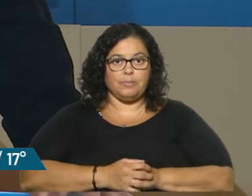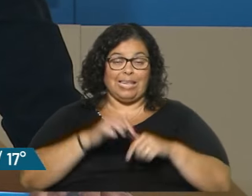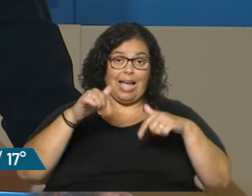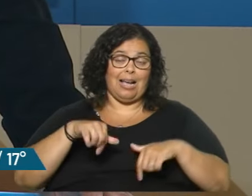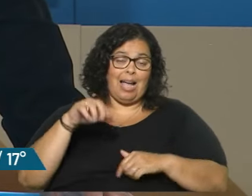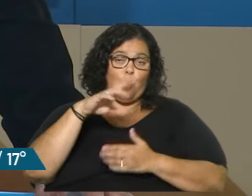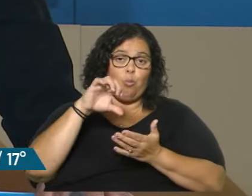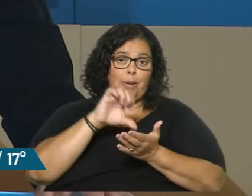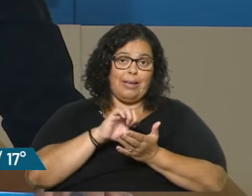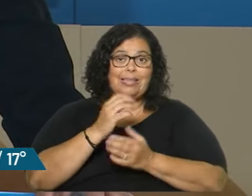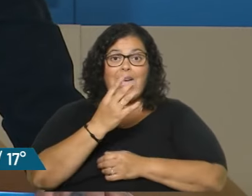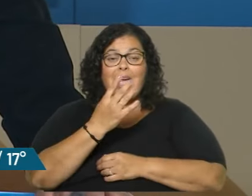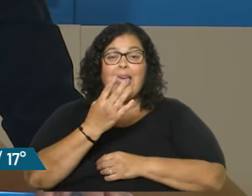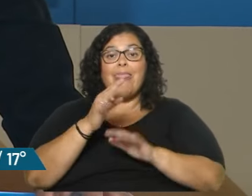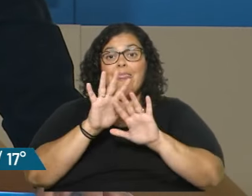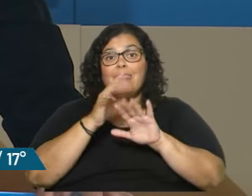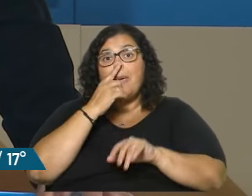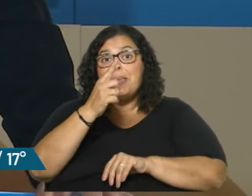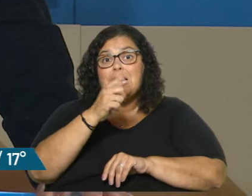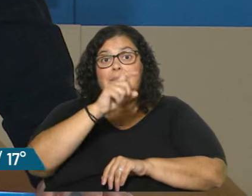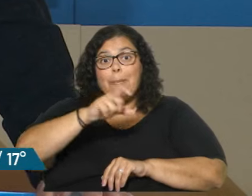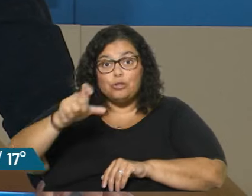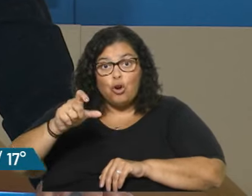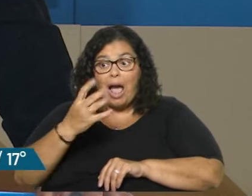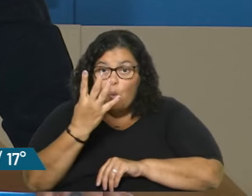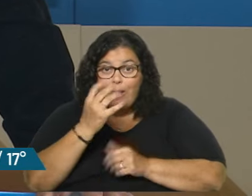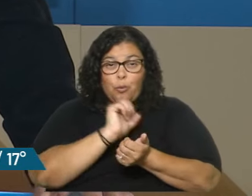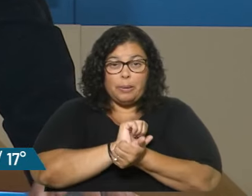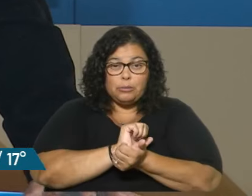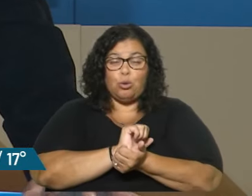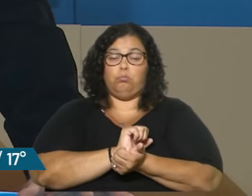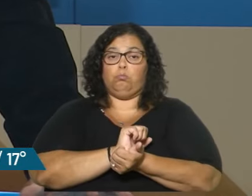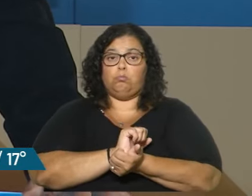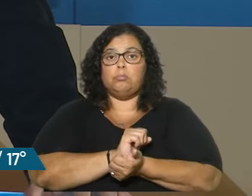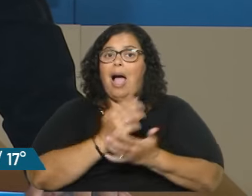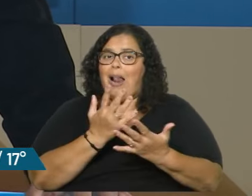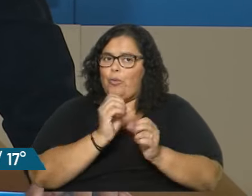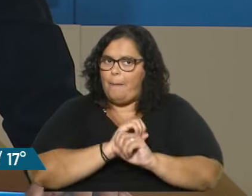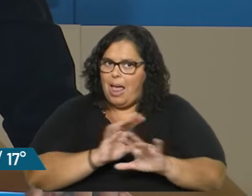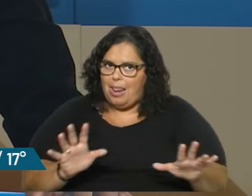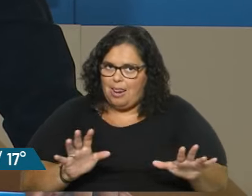cuatro cada mil personas están, cada mil orientales están presos, digo, de cierta forma algo mal está ahí.